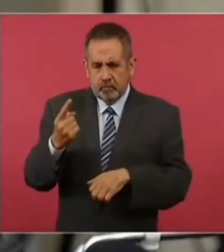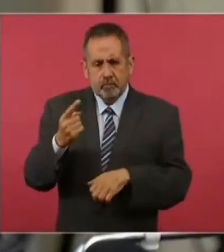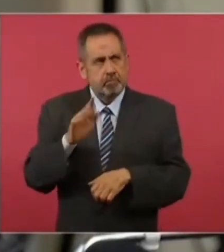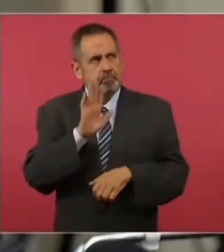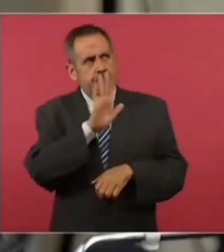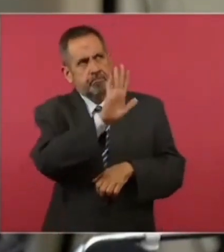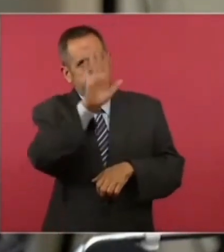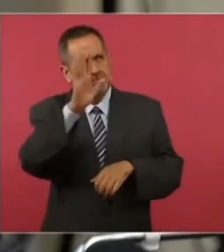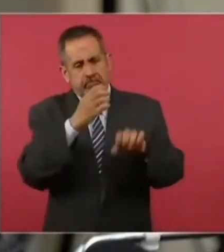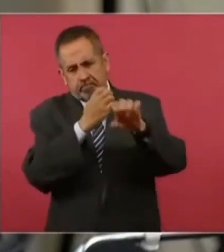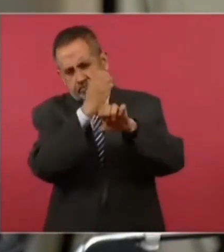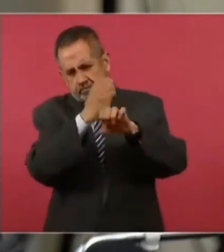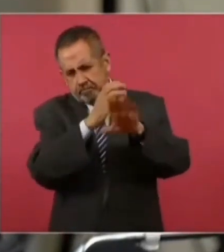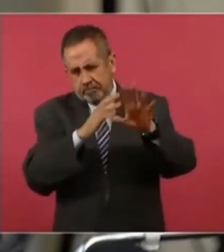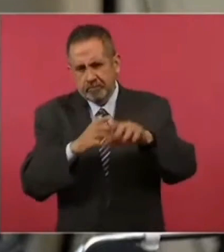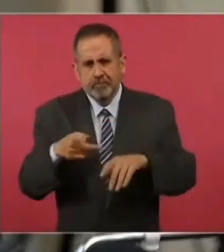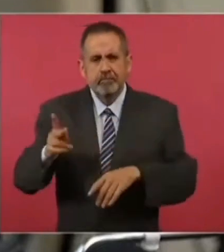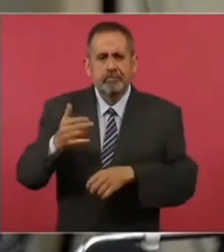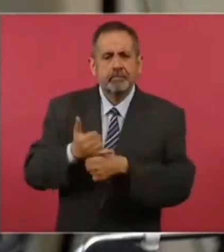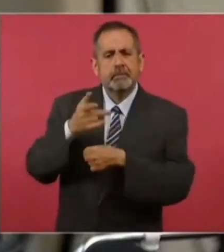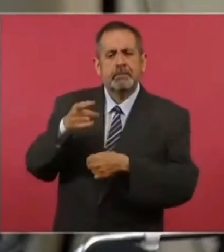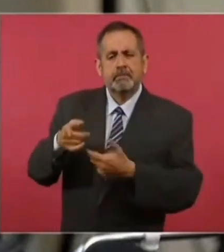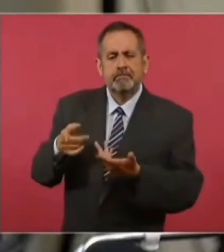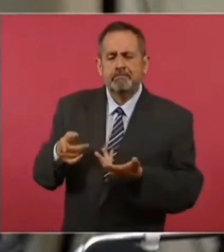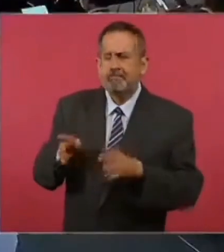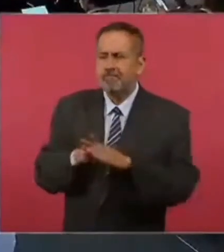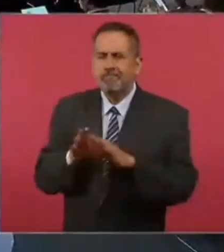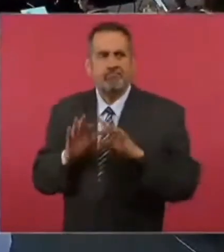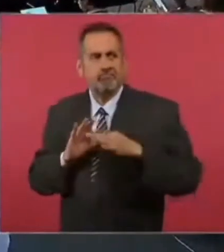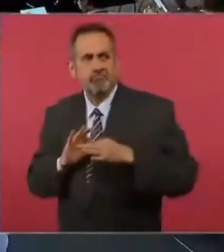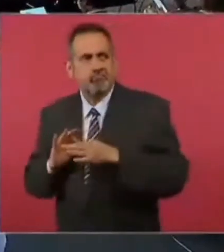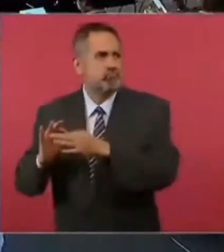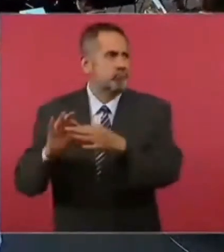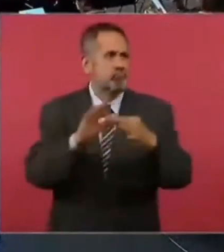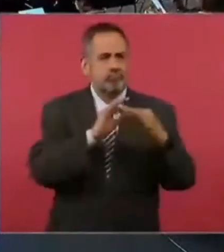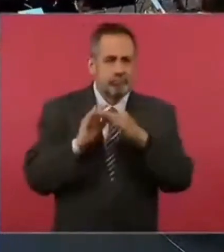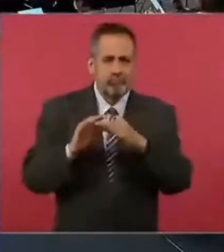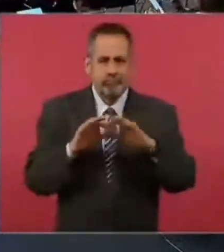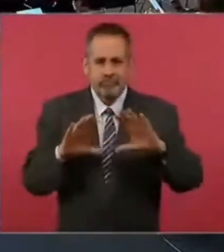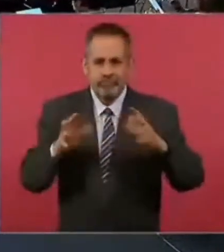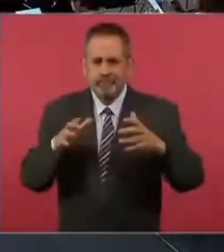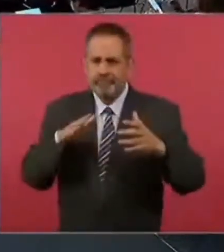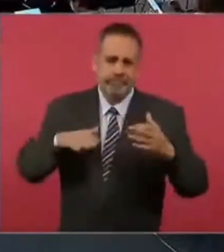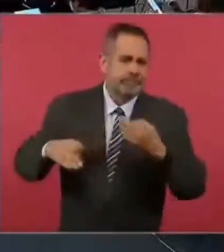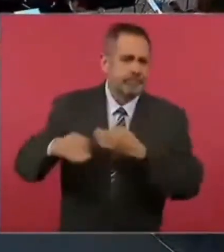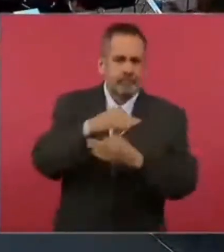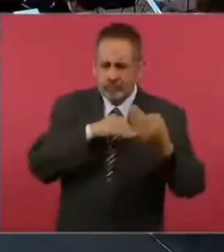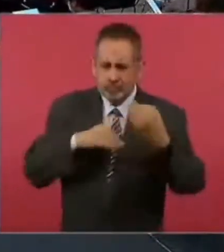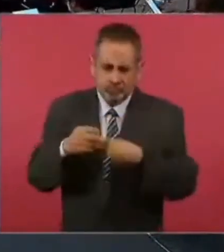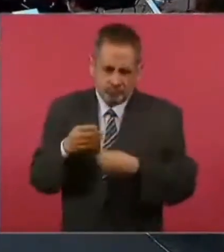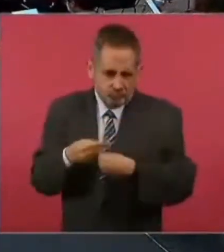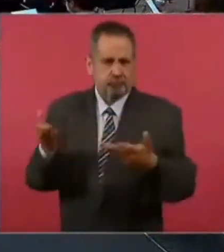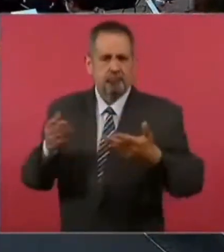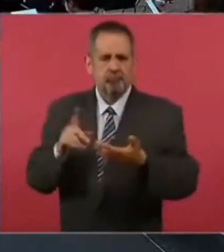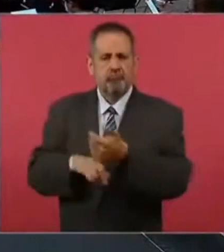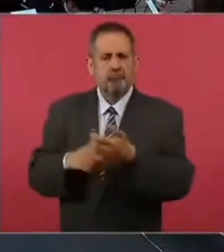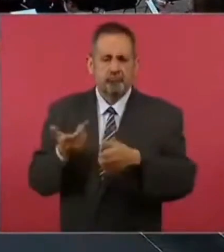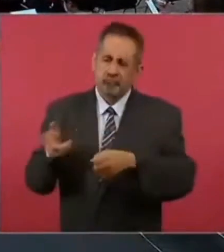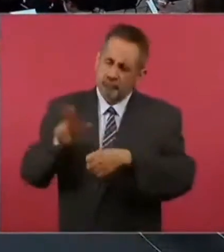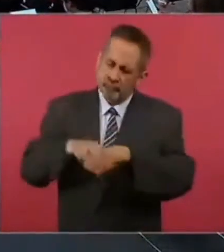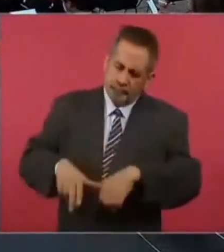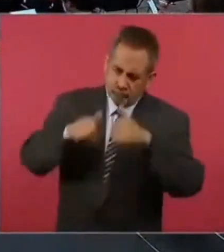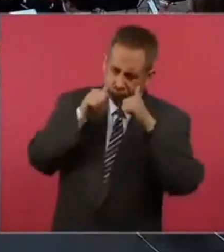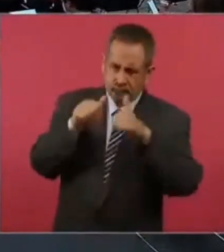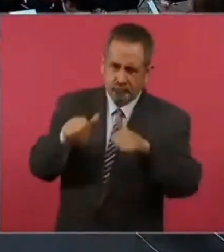Mexicana, pero no ve esto un obstáculo para lograr de forma universal este